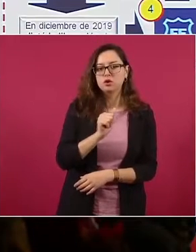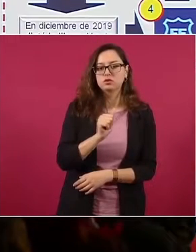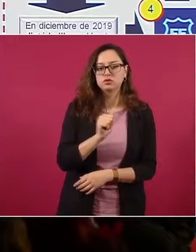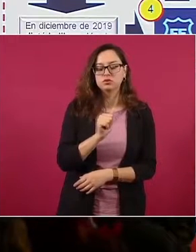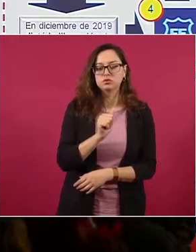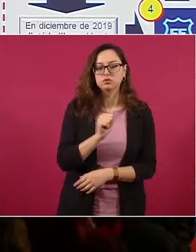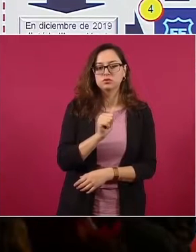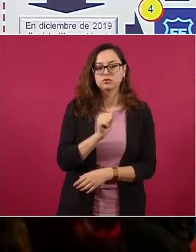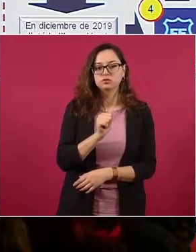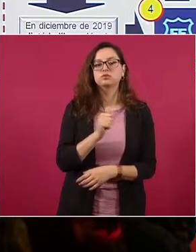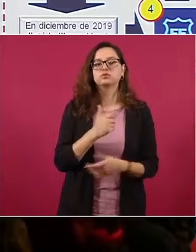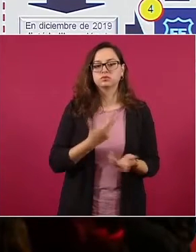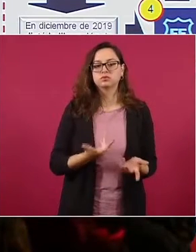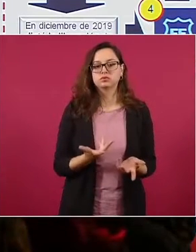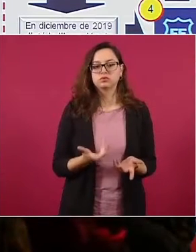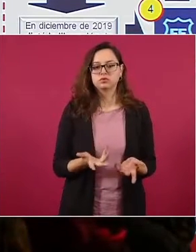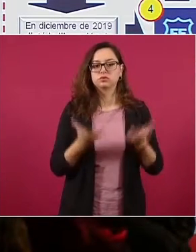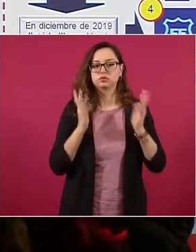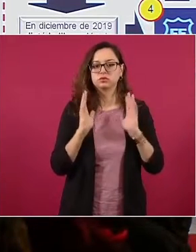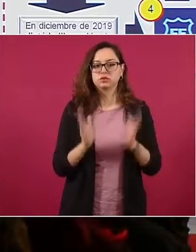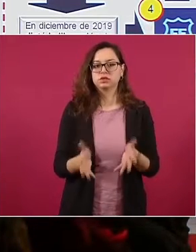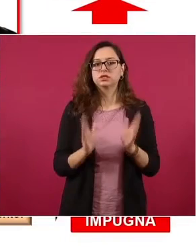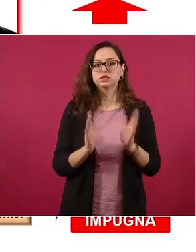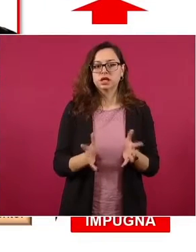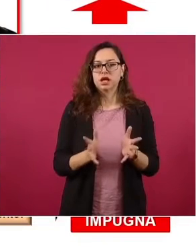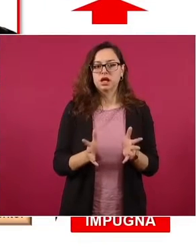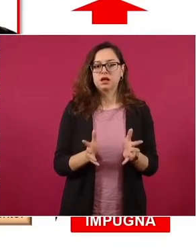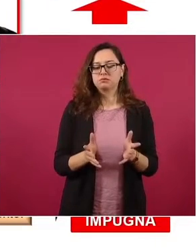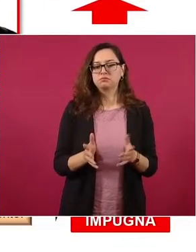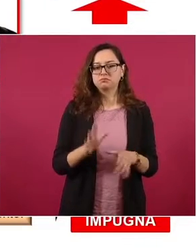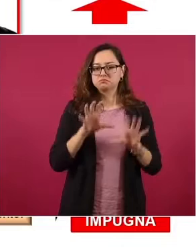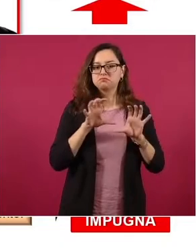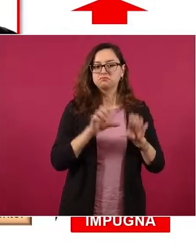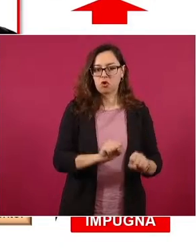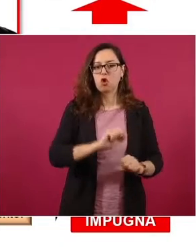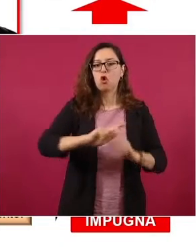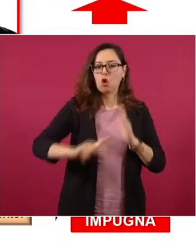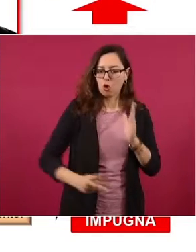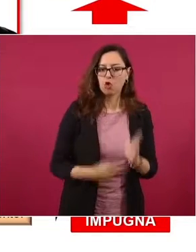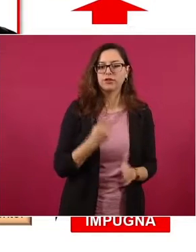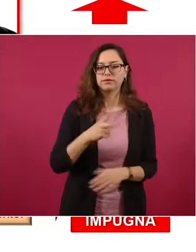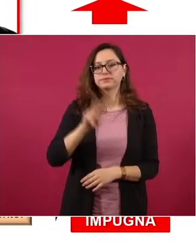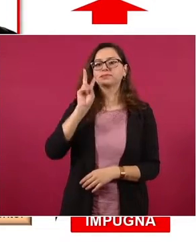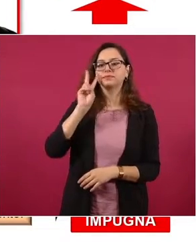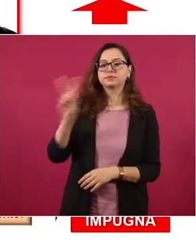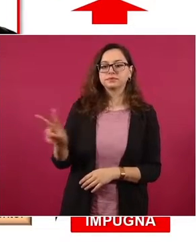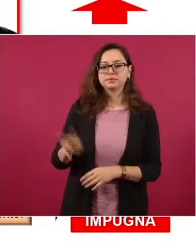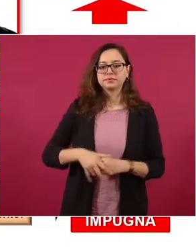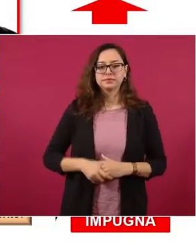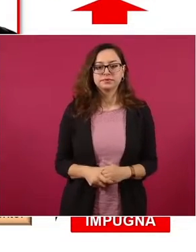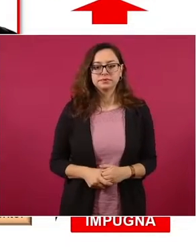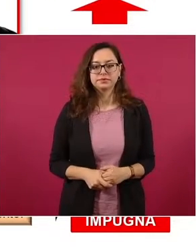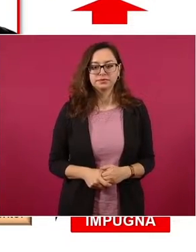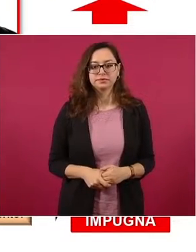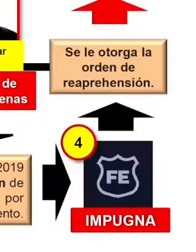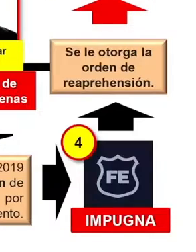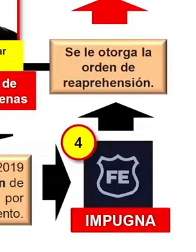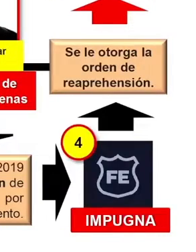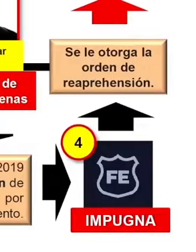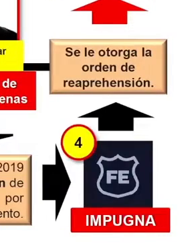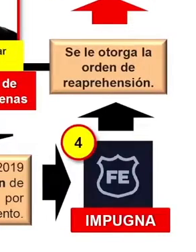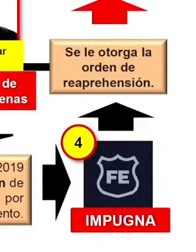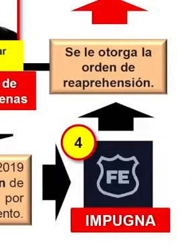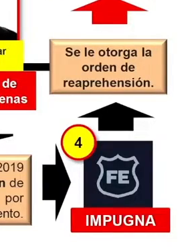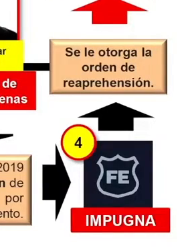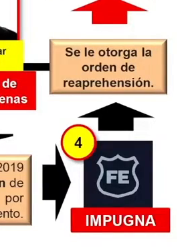Y finalmente se obtiene nuevamente una resolución para que se genere